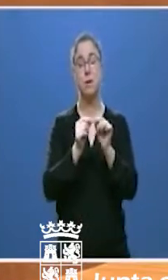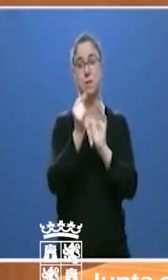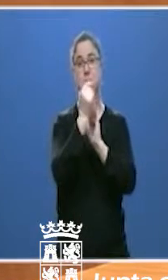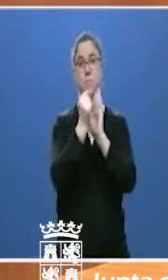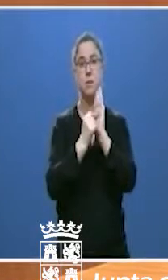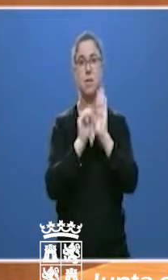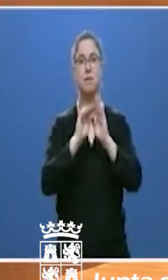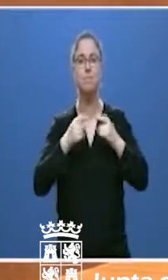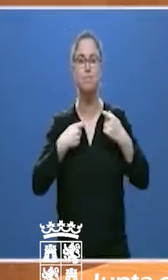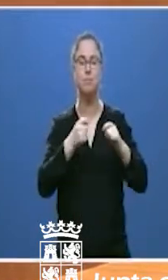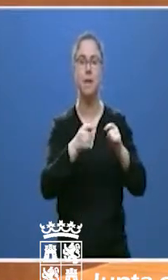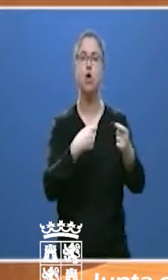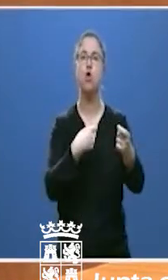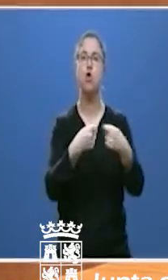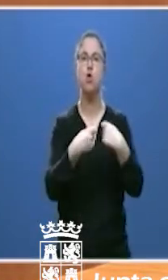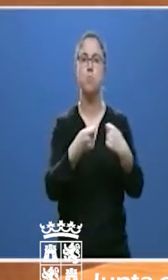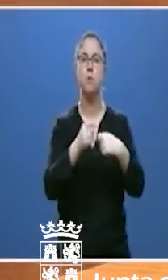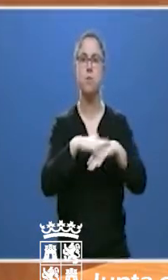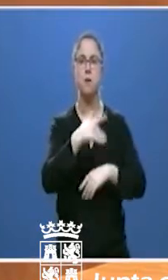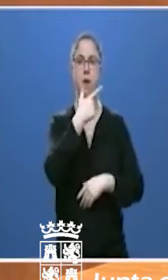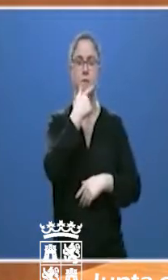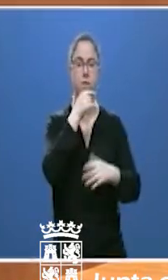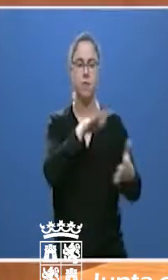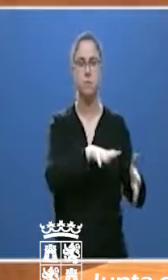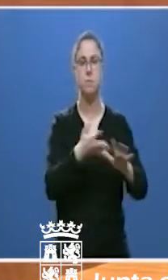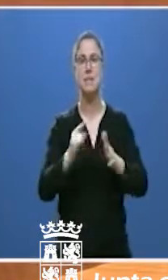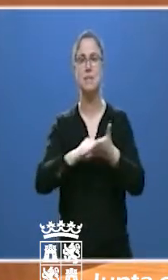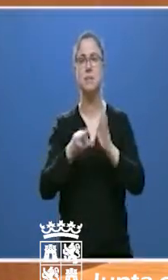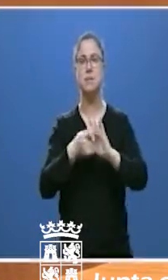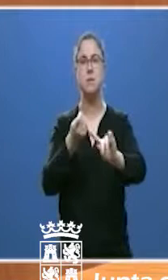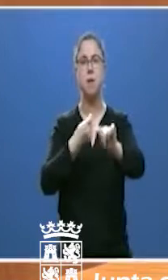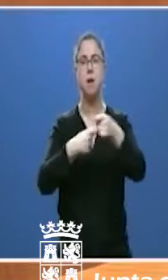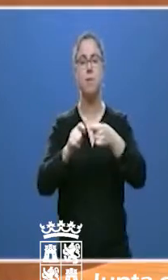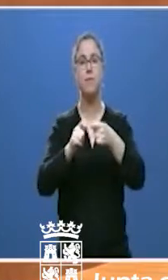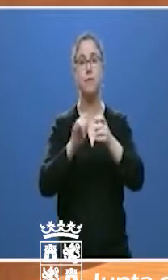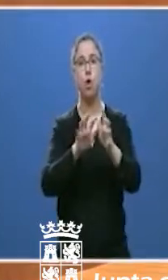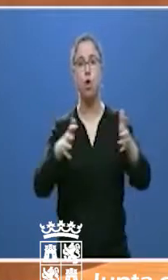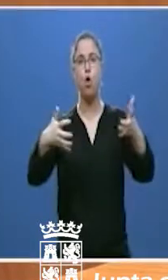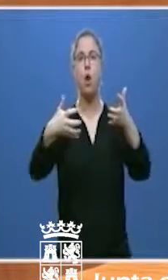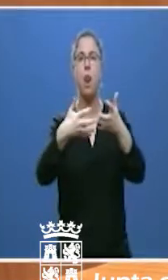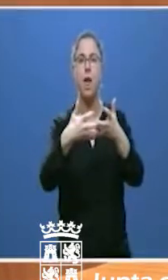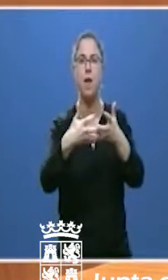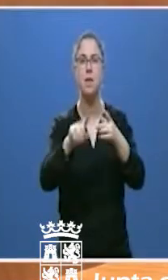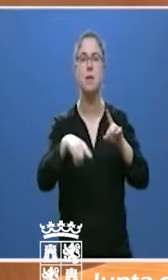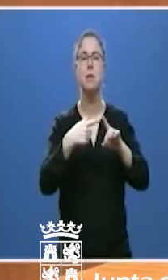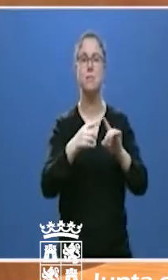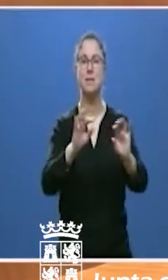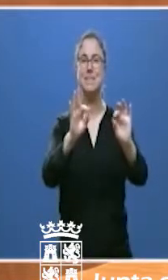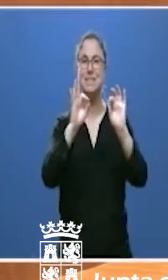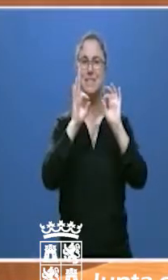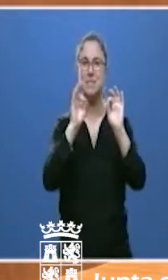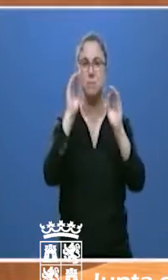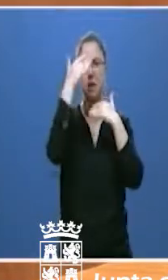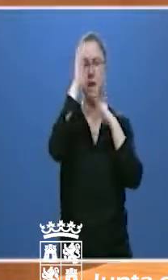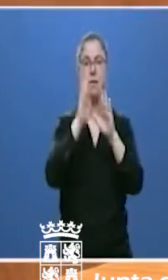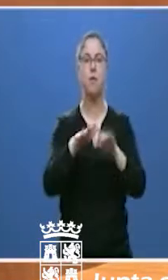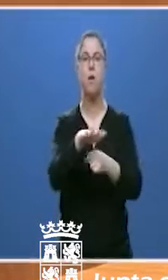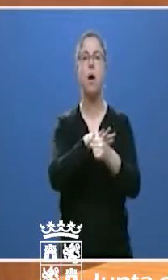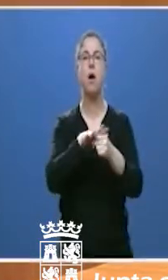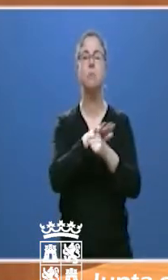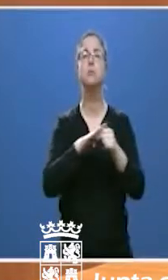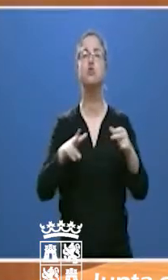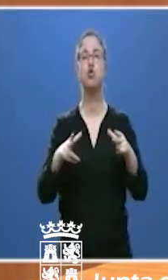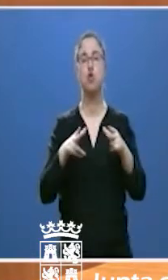que faciliten el tránsito de sistemas de venta online y prestan especial atención al medio rural.